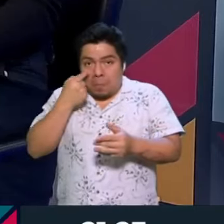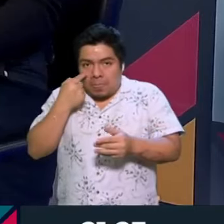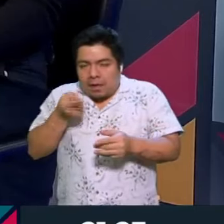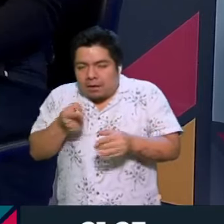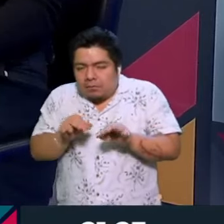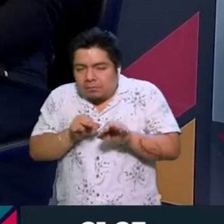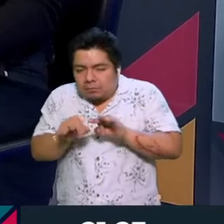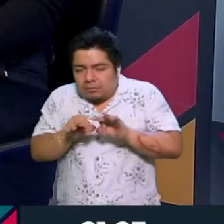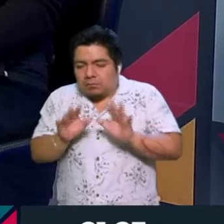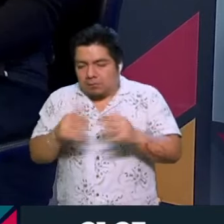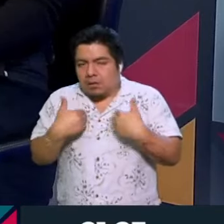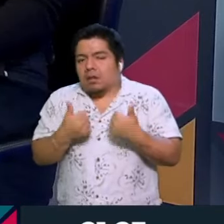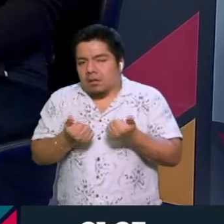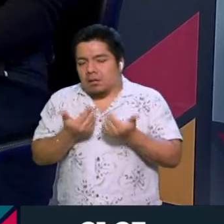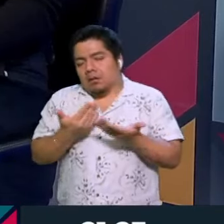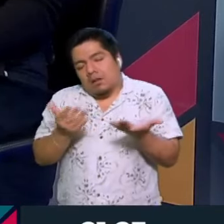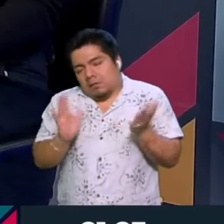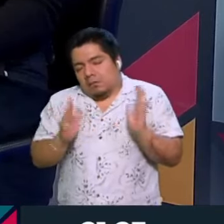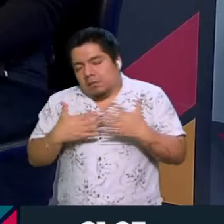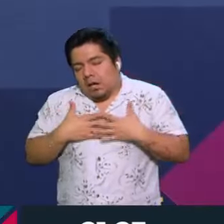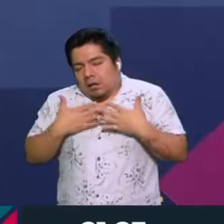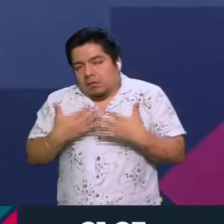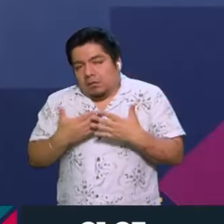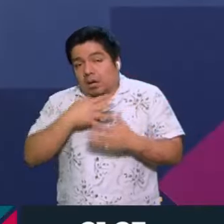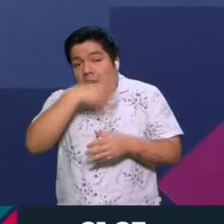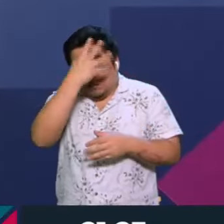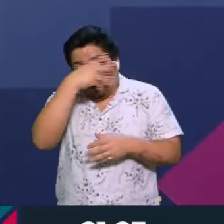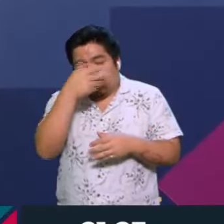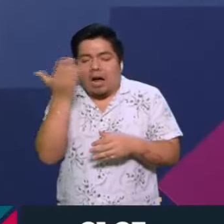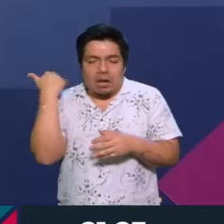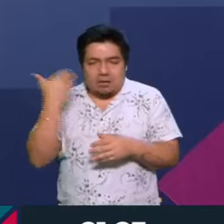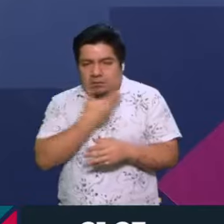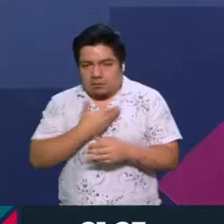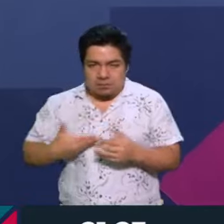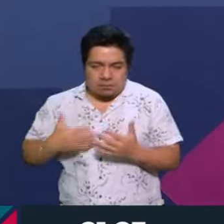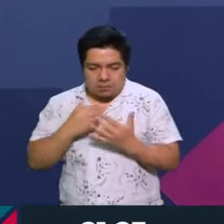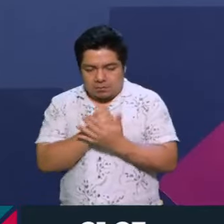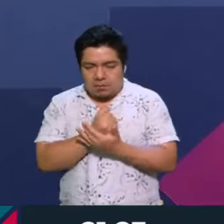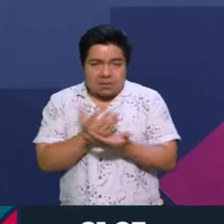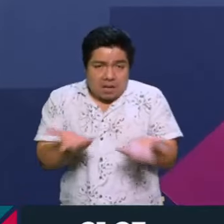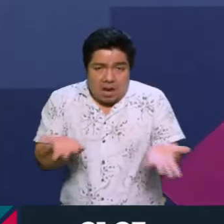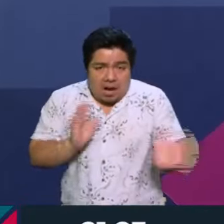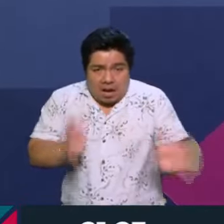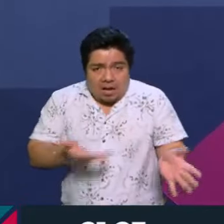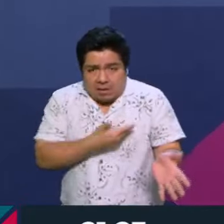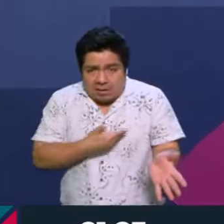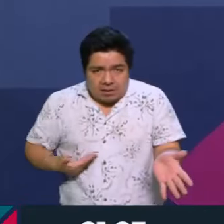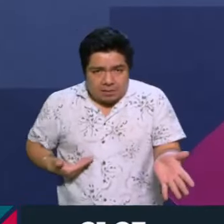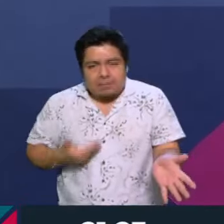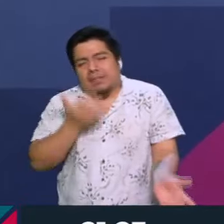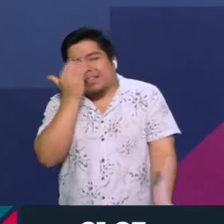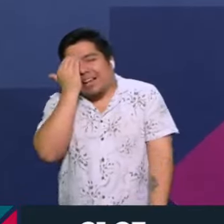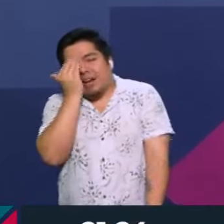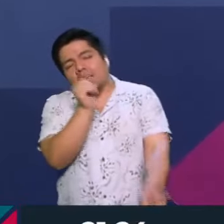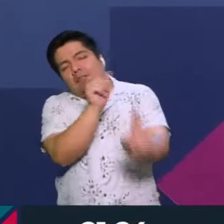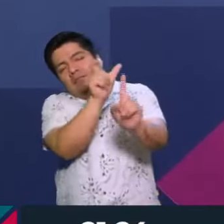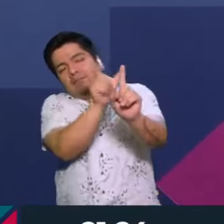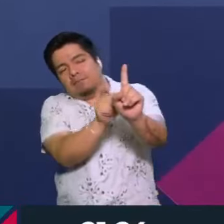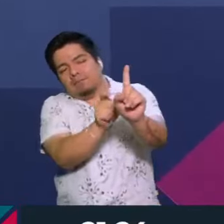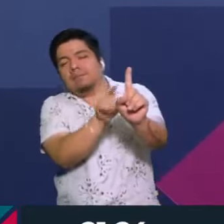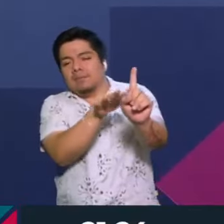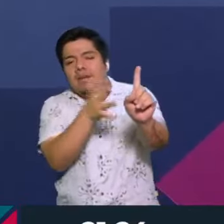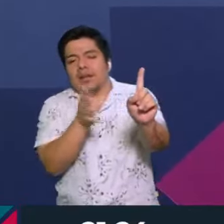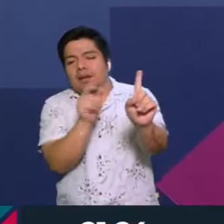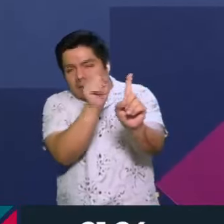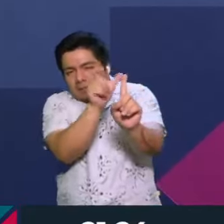muy fino, yo confío mucho en que además Trump ya fue presidente. Trump, ya lo conocimos, se le pudo